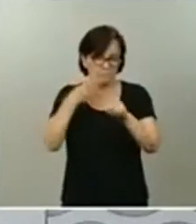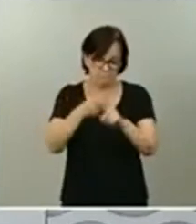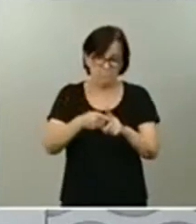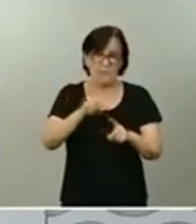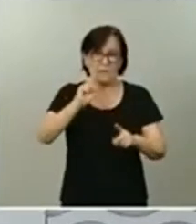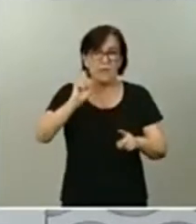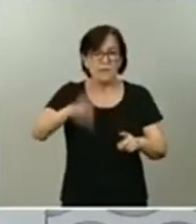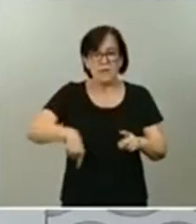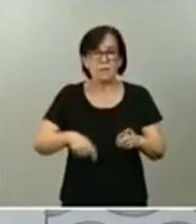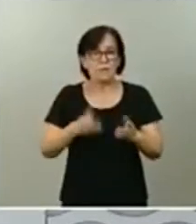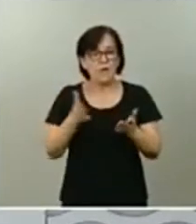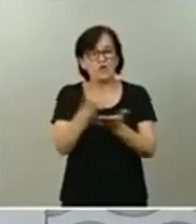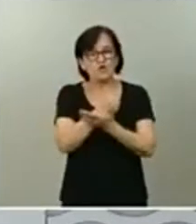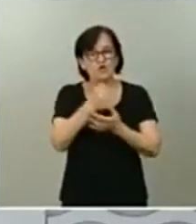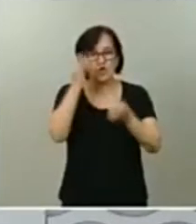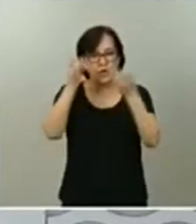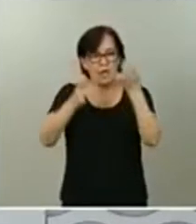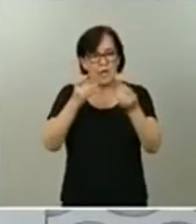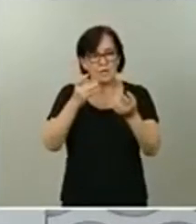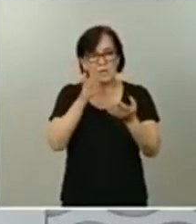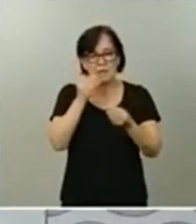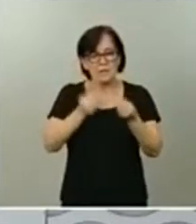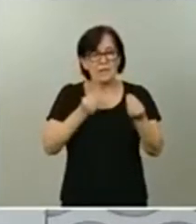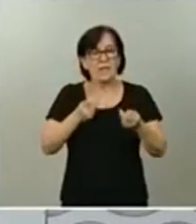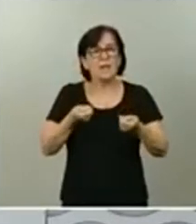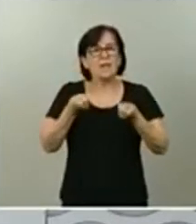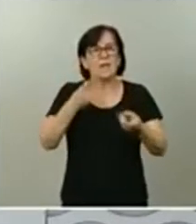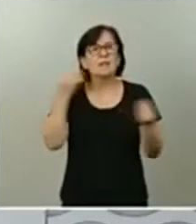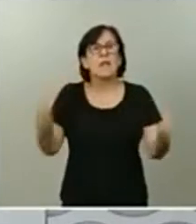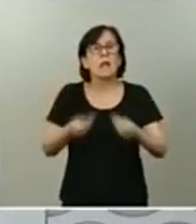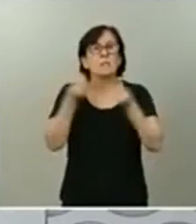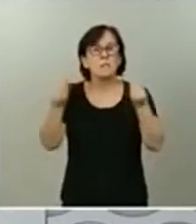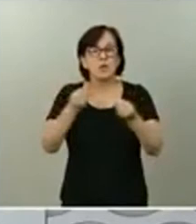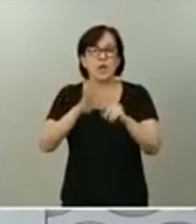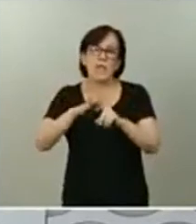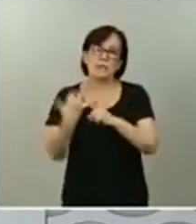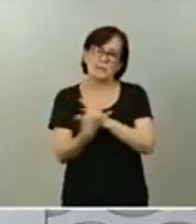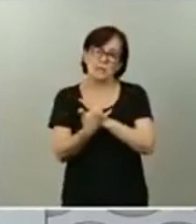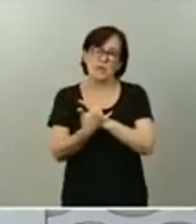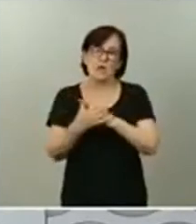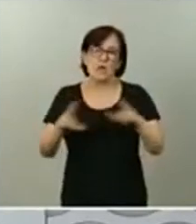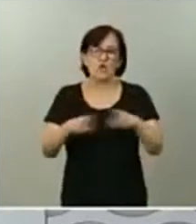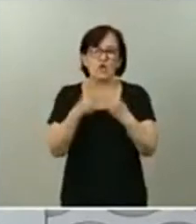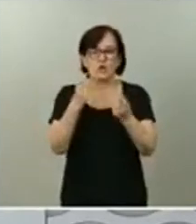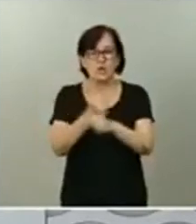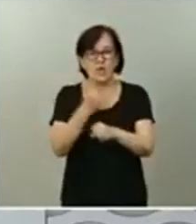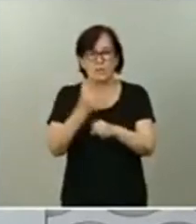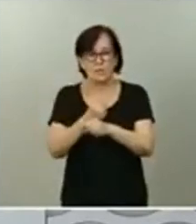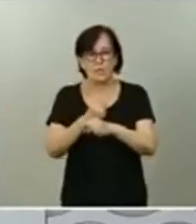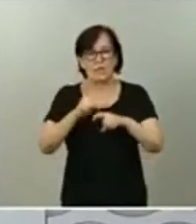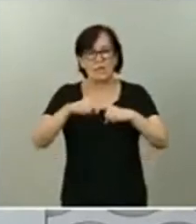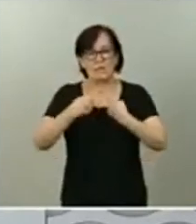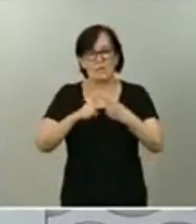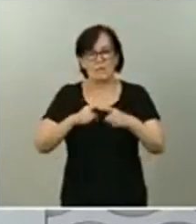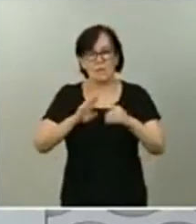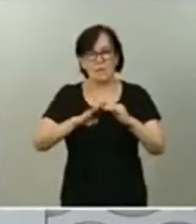aquellas actividades que contribuyen a mejorar esta situación sociolaboral de familias con menores a cargo, familias